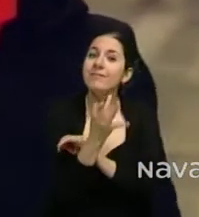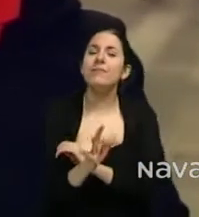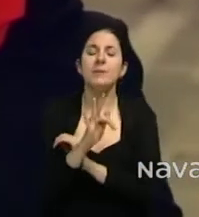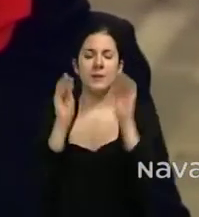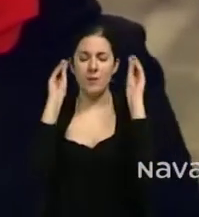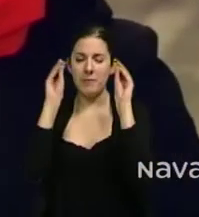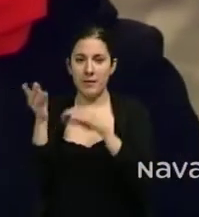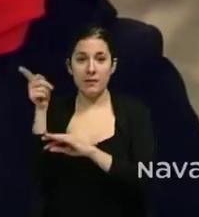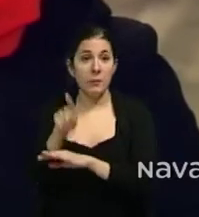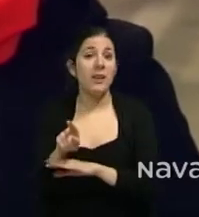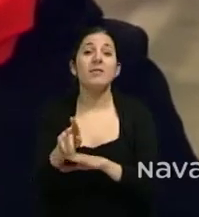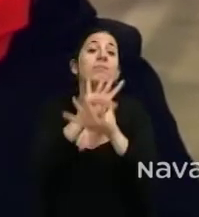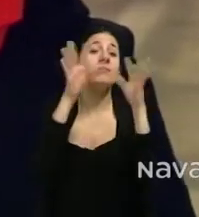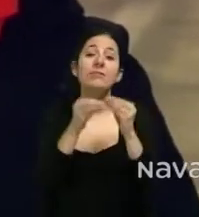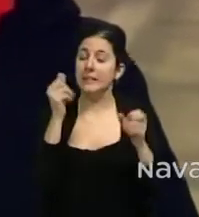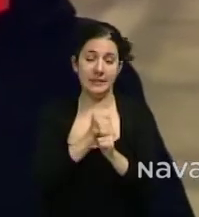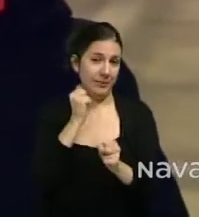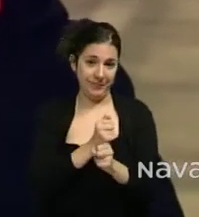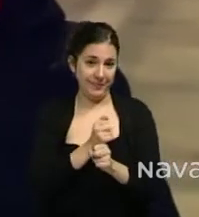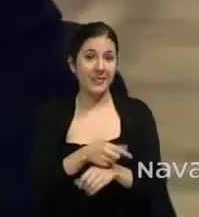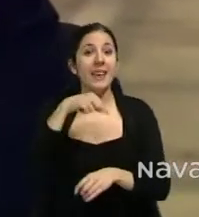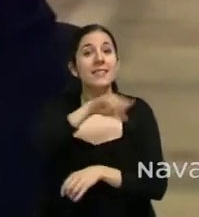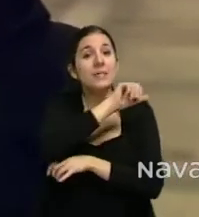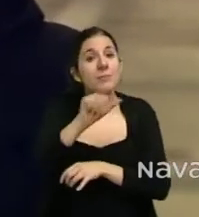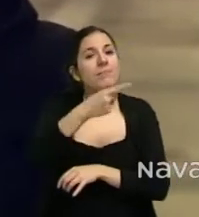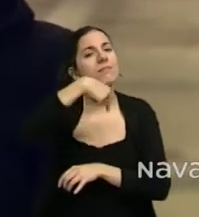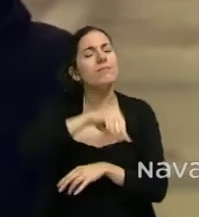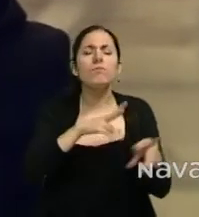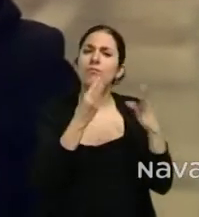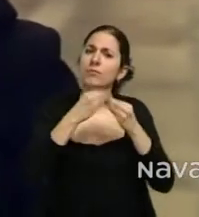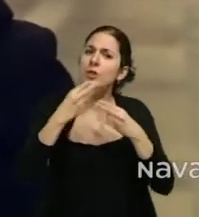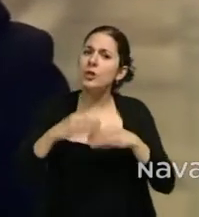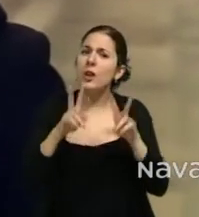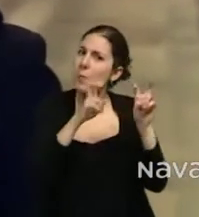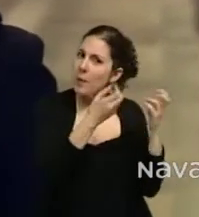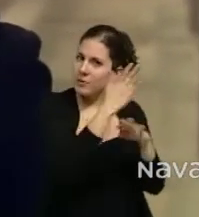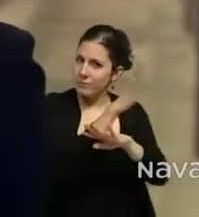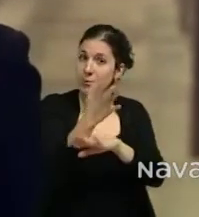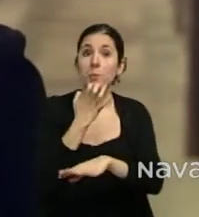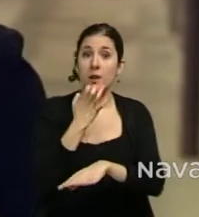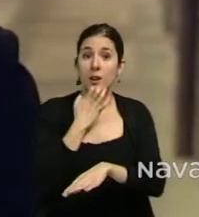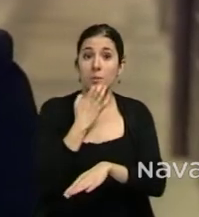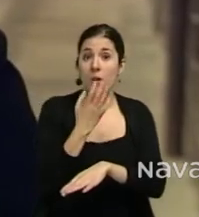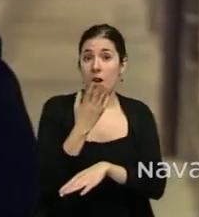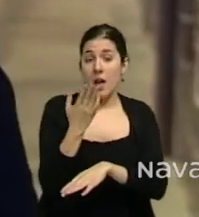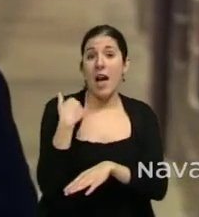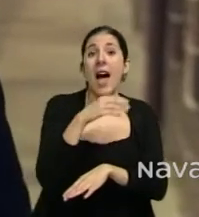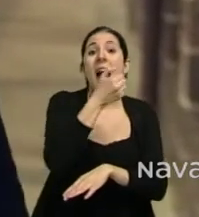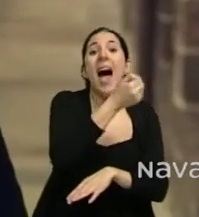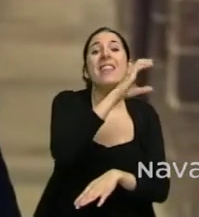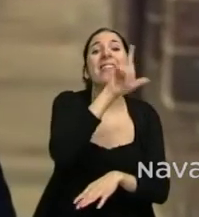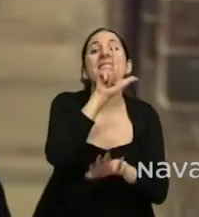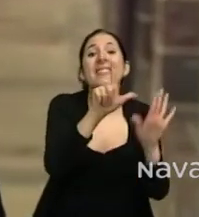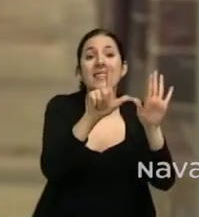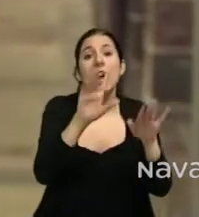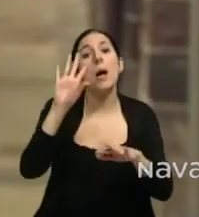de formación, en definitiva, de empleo. Esta semana tenemos nuevas historias que presentaros. Por ejemplo, AC6 Metrología o